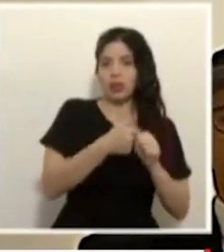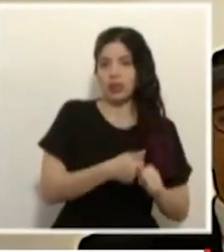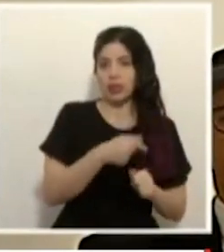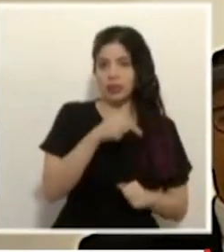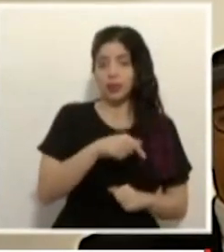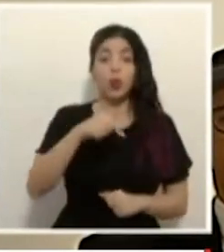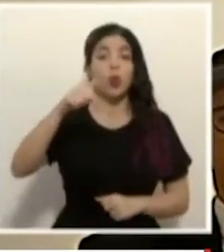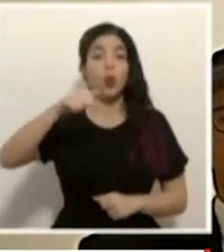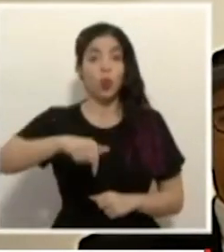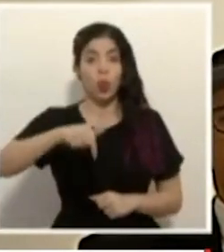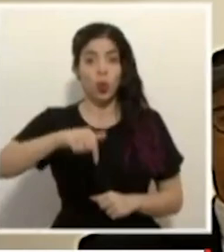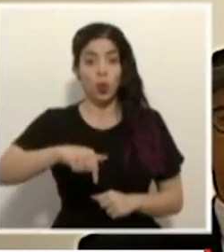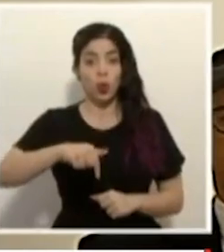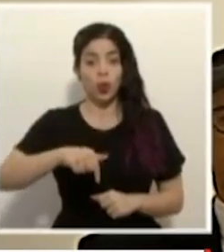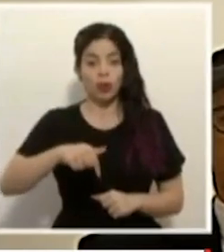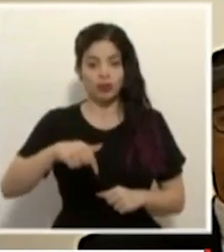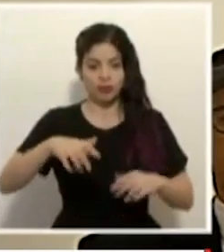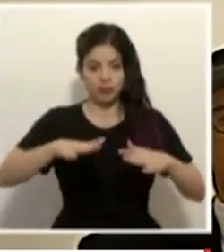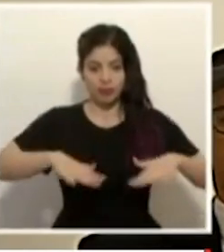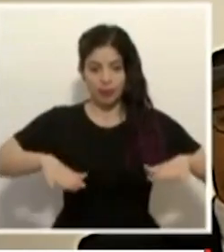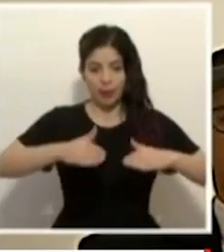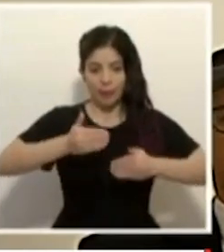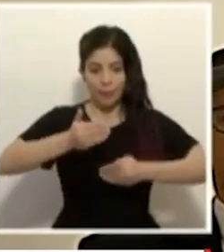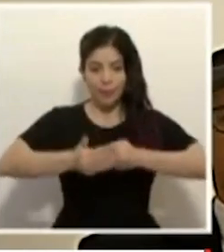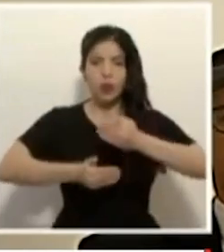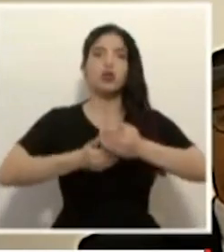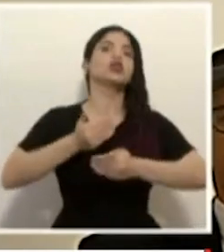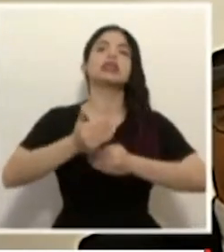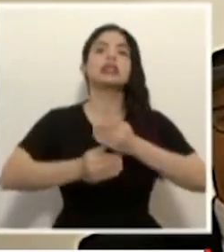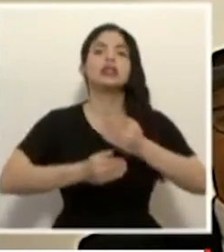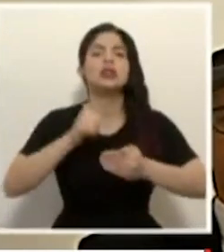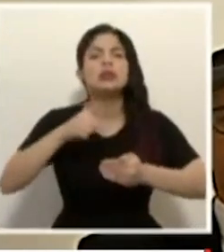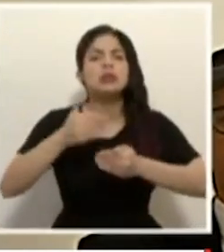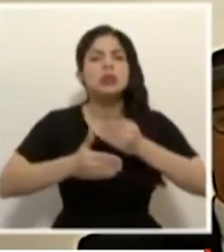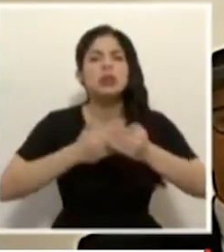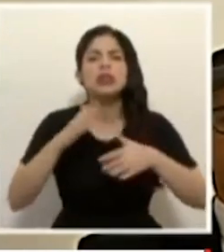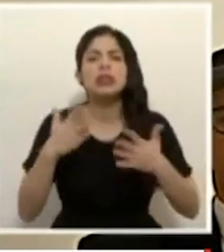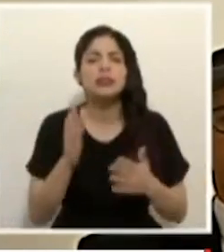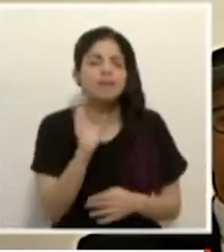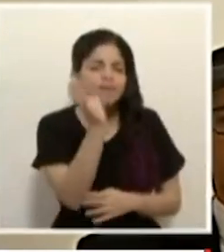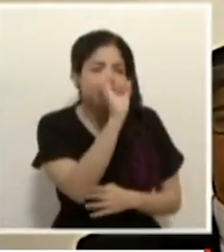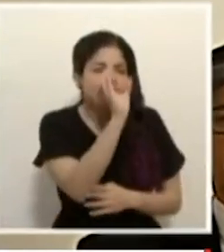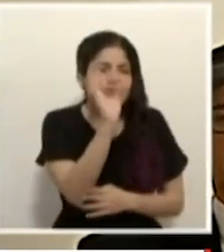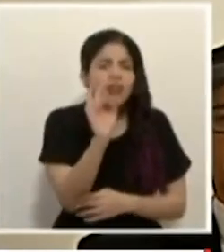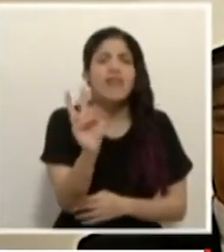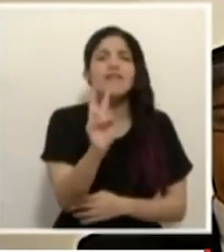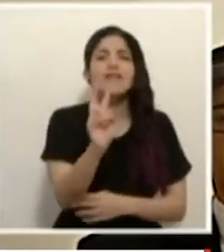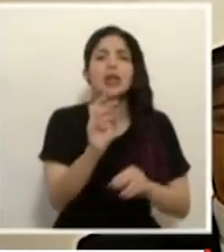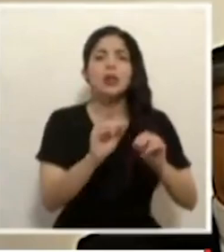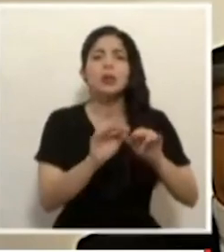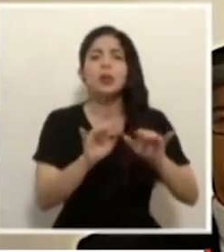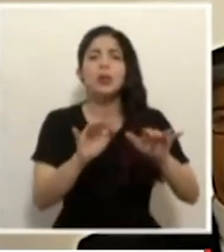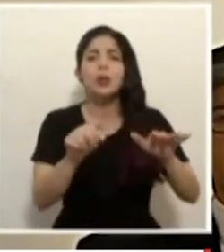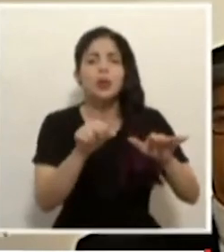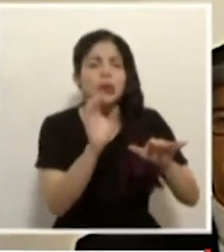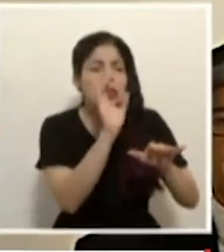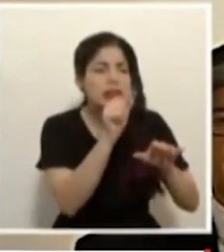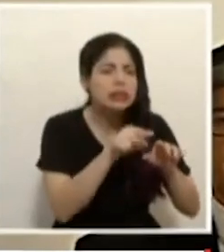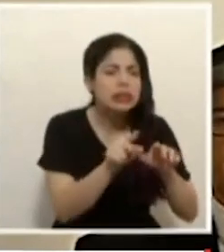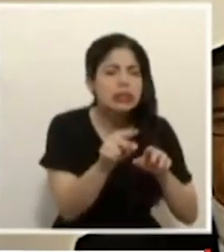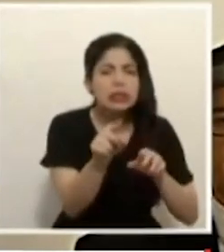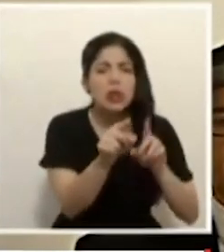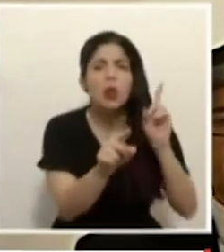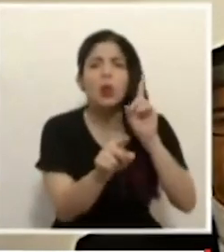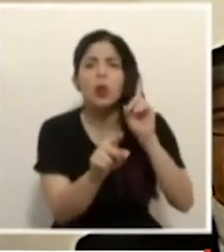Hoy estamos en este proceso de encontrar el rastro del virus como se ha avanzado y ampliar